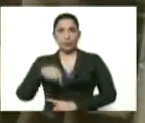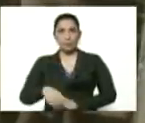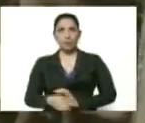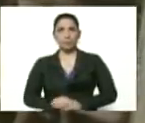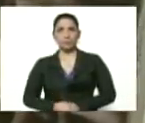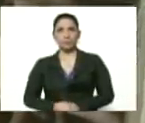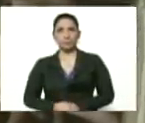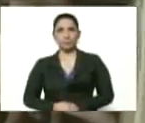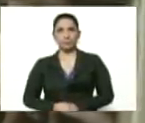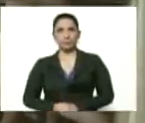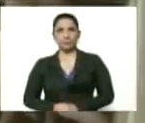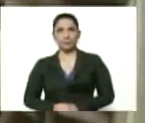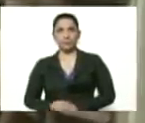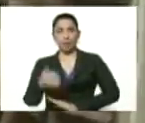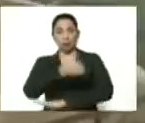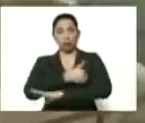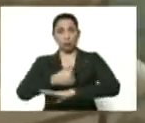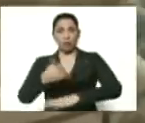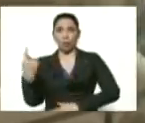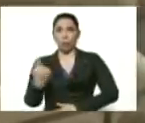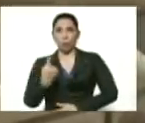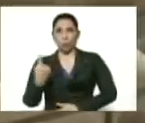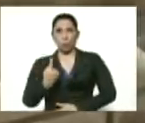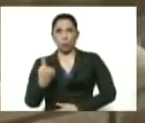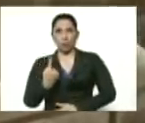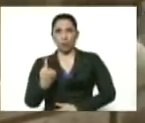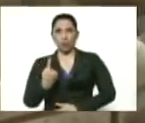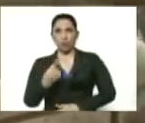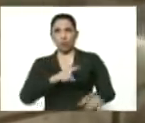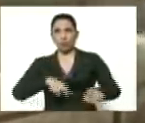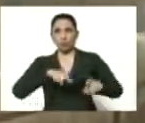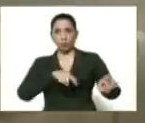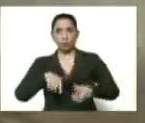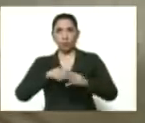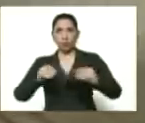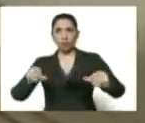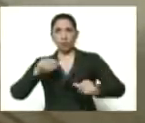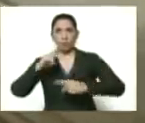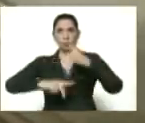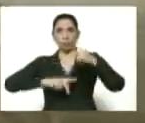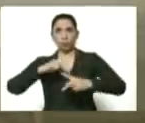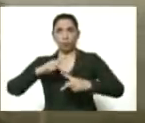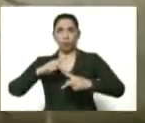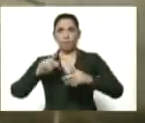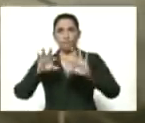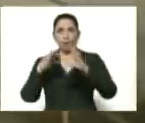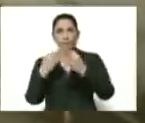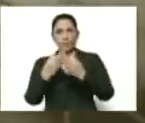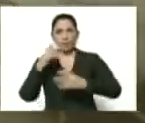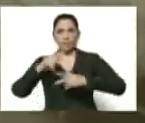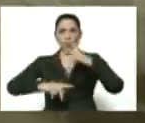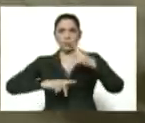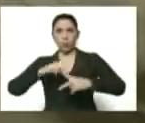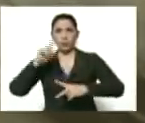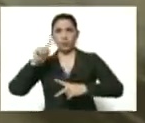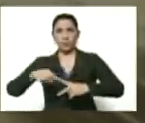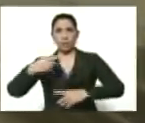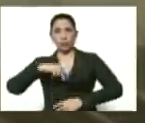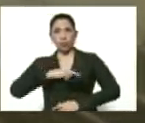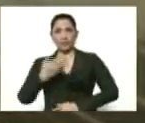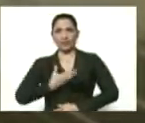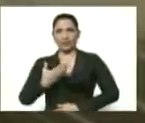Linares, Autoridad Única de Agricultura y Tierra, y los productores y productoras, la familia Fontana y nuestra